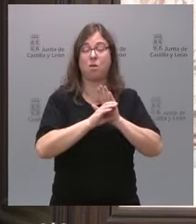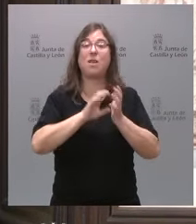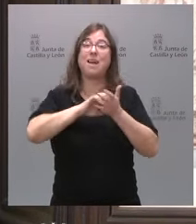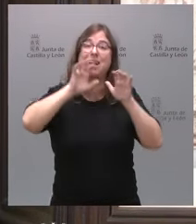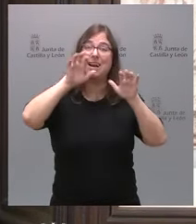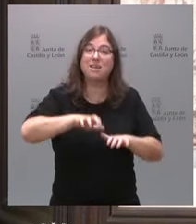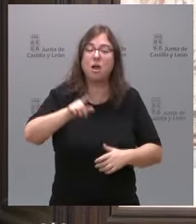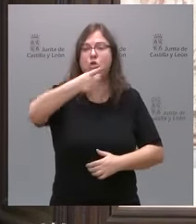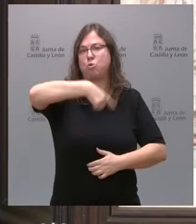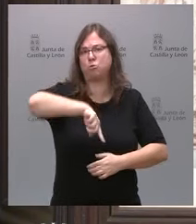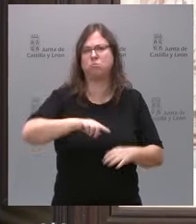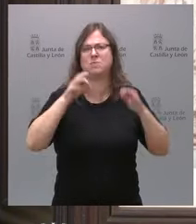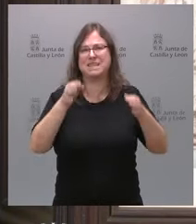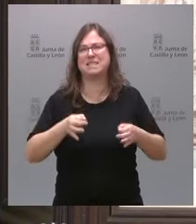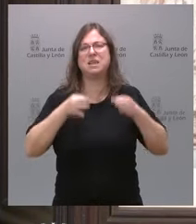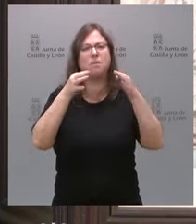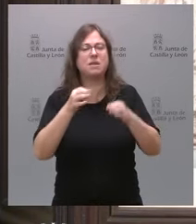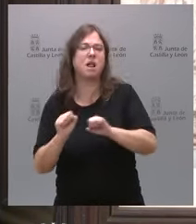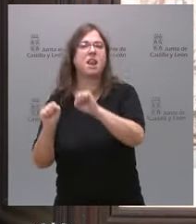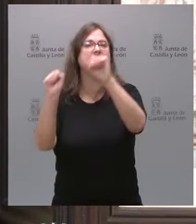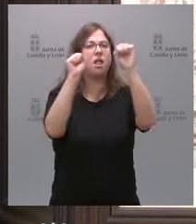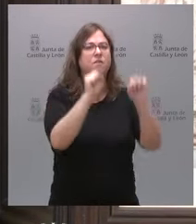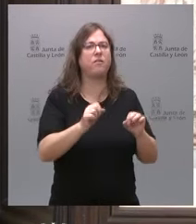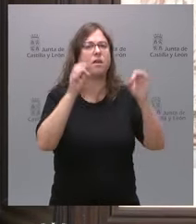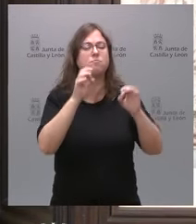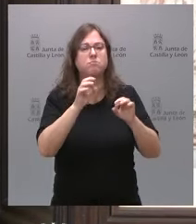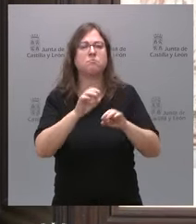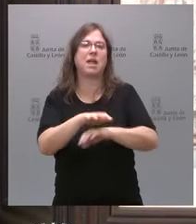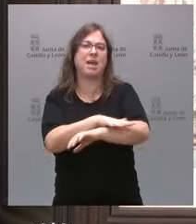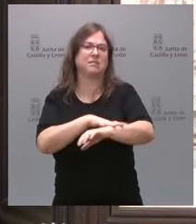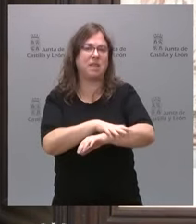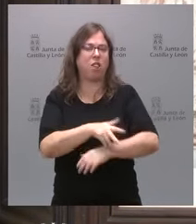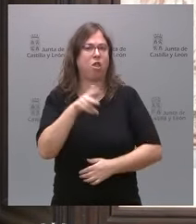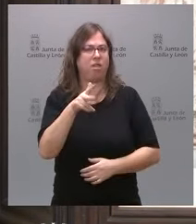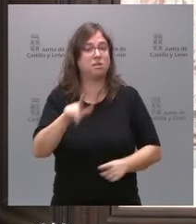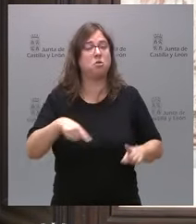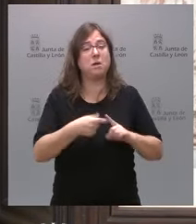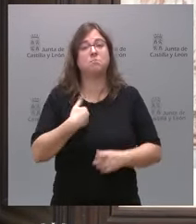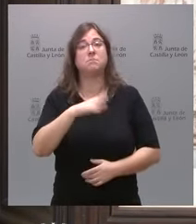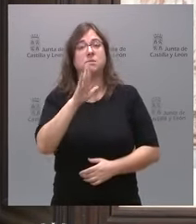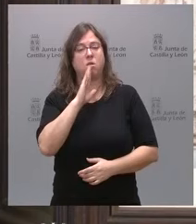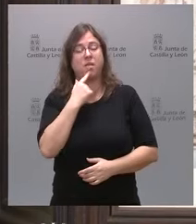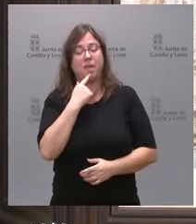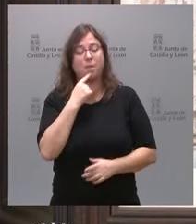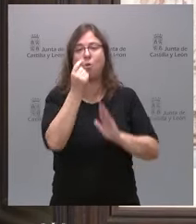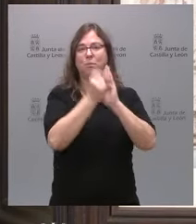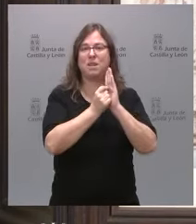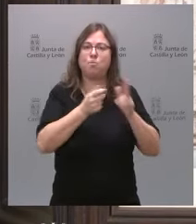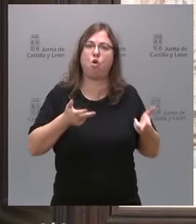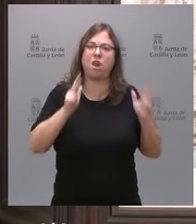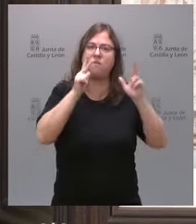vamos a estar siempre en la defensa firme del Estado de Derecho y, como he dicho antes, de los principios de libertad,